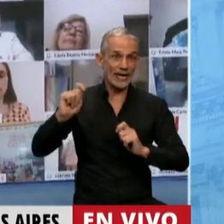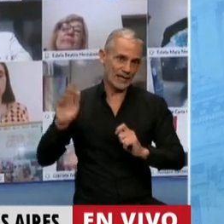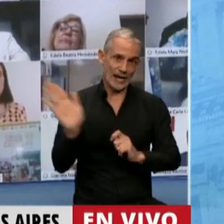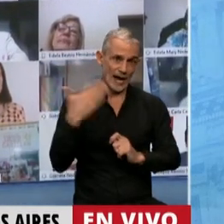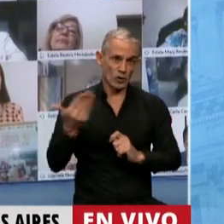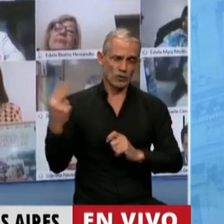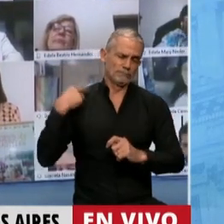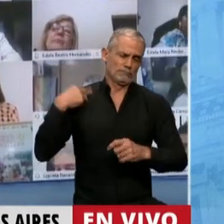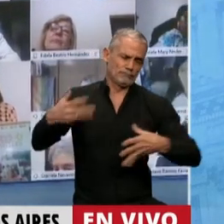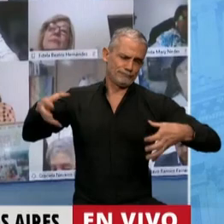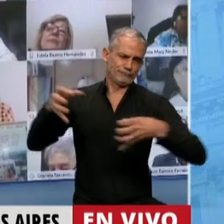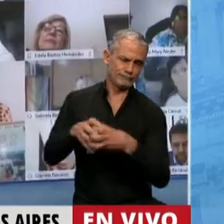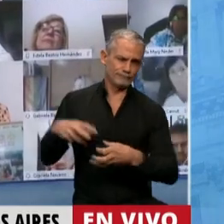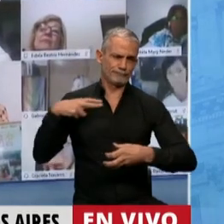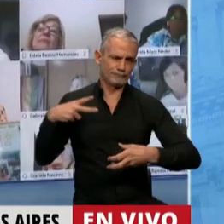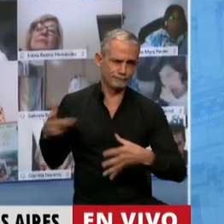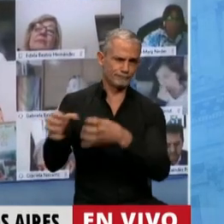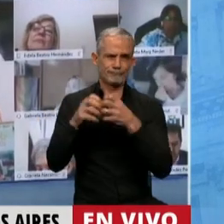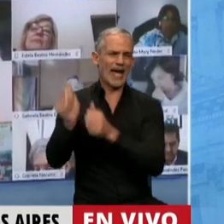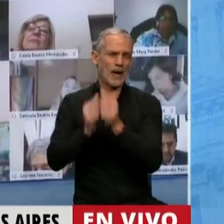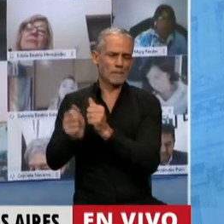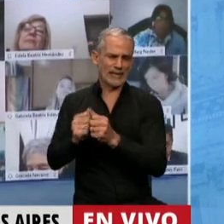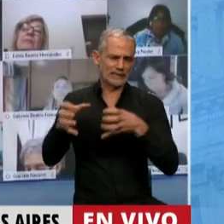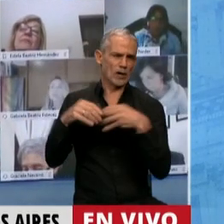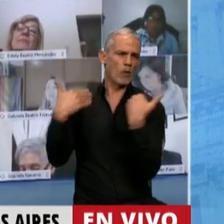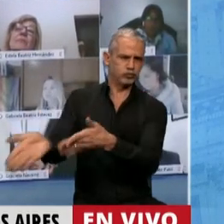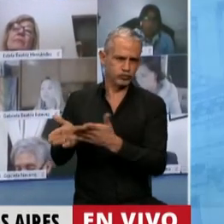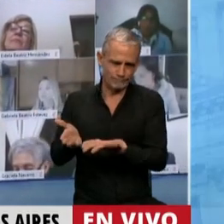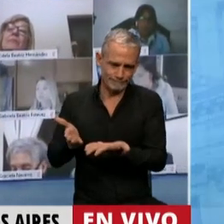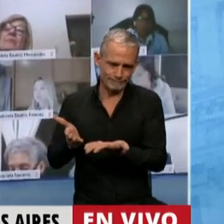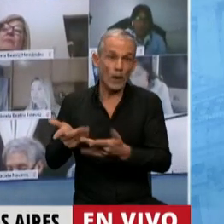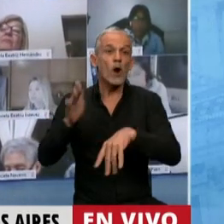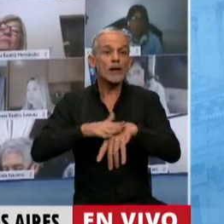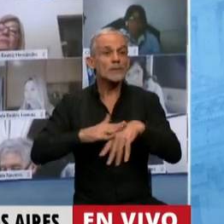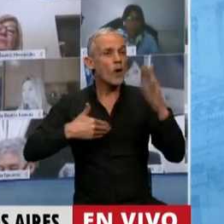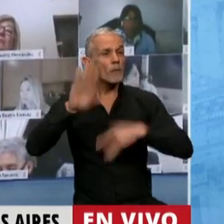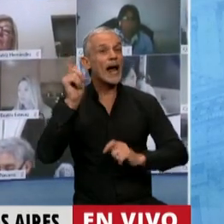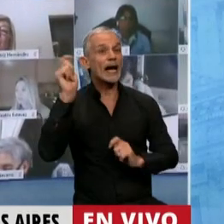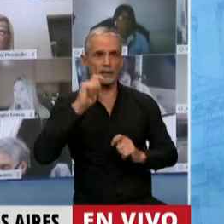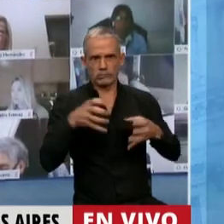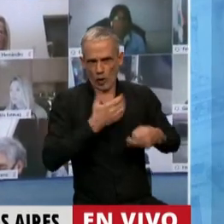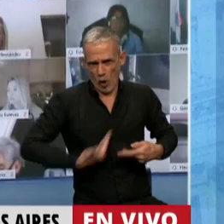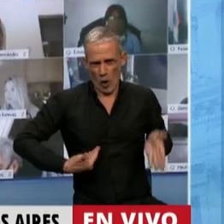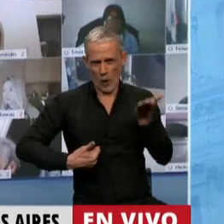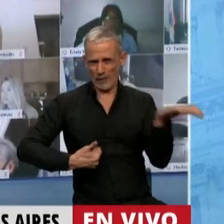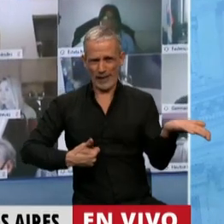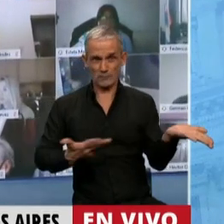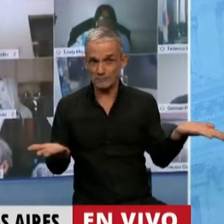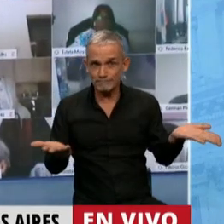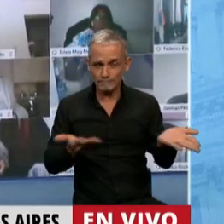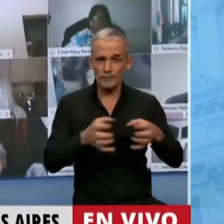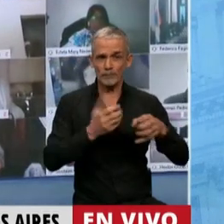sectores patronales y a los lobbies empresarios que representa. Pero la responsabilidad mayor la tiene el oficialismo, porque